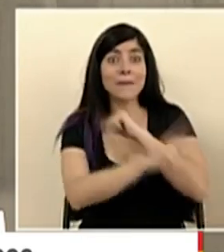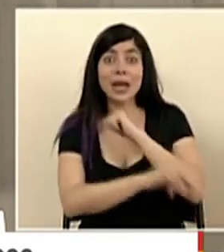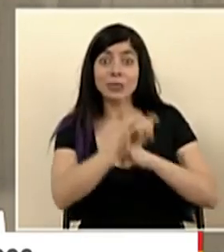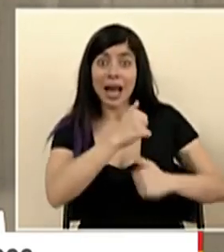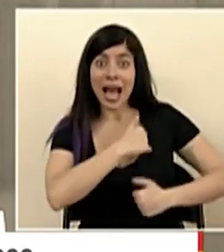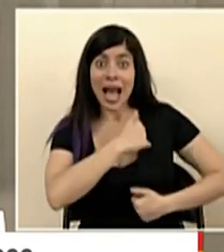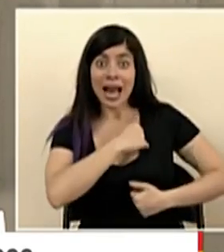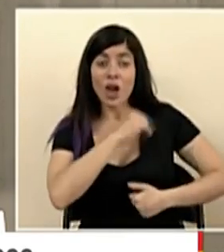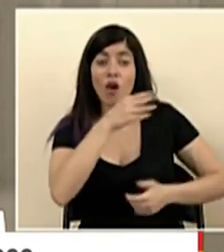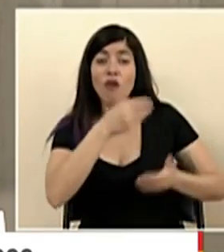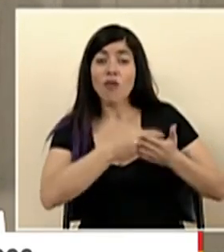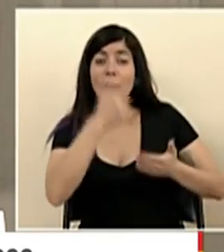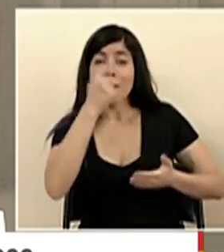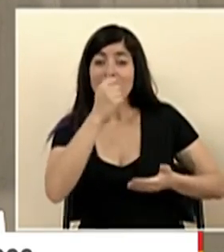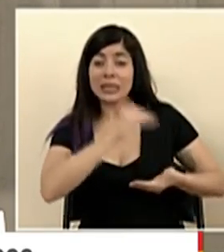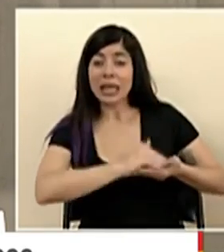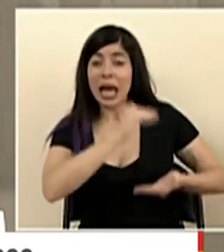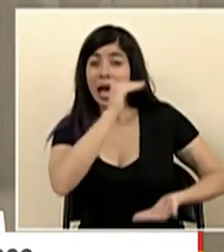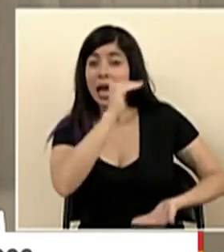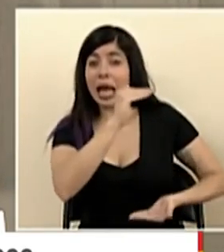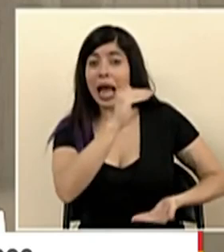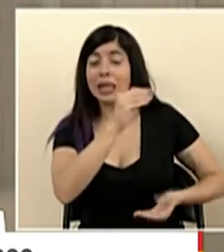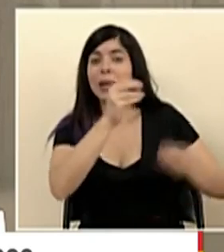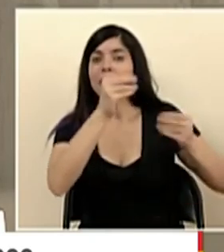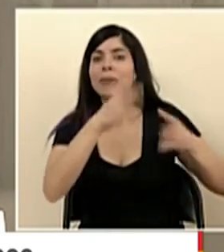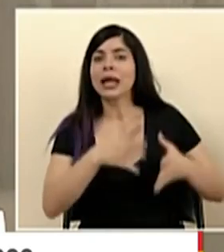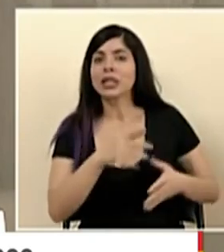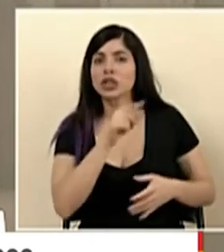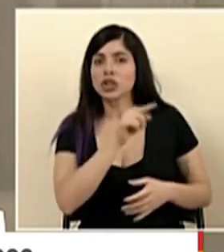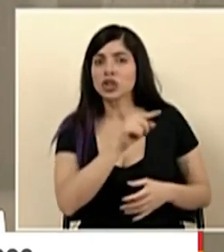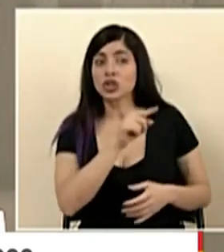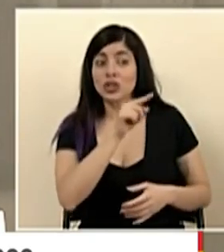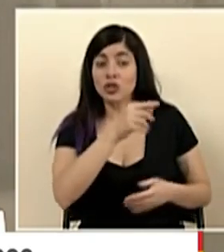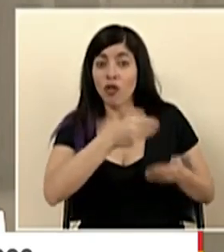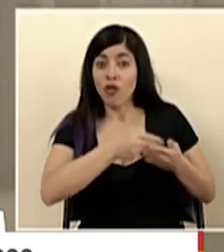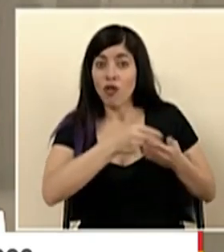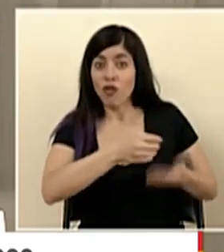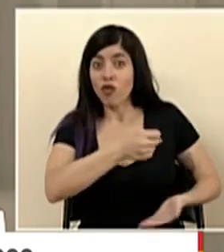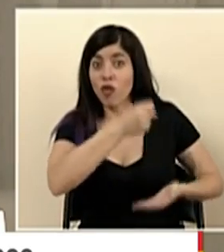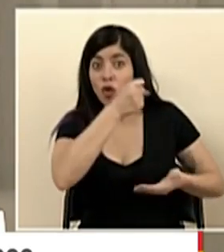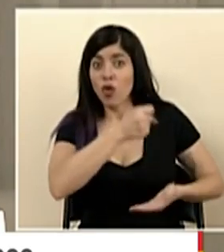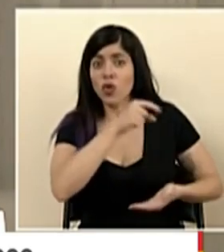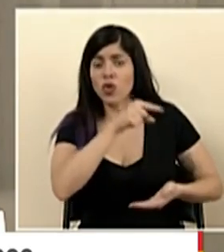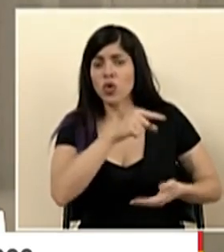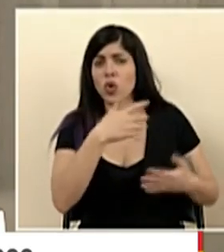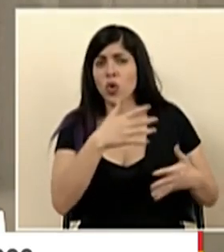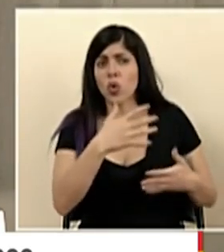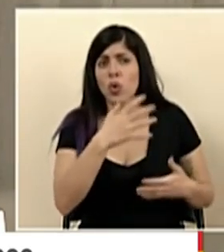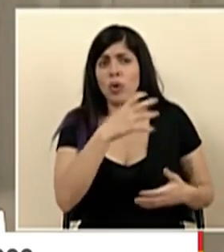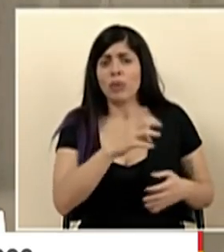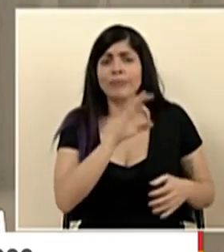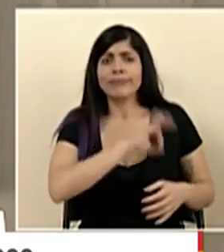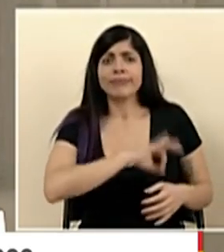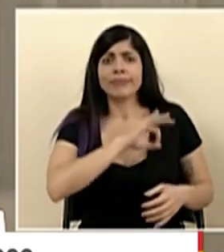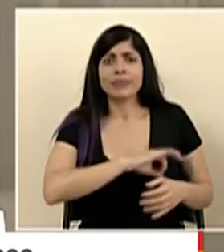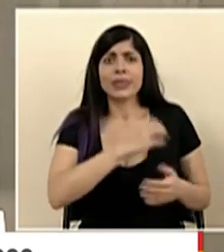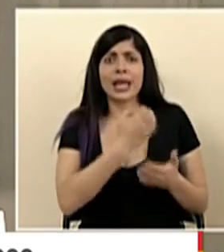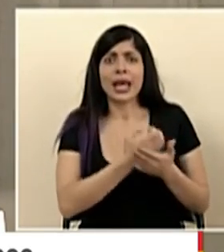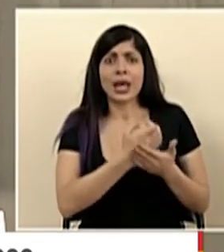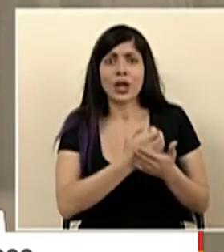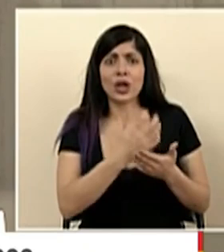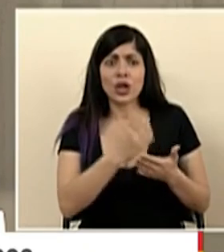fondo de pensión más grande es el fondo de pensión de los maestros y es un fondo que ha generado utilidades muy